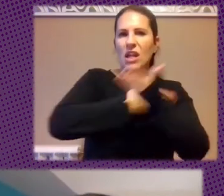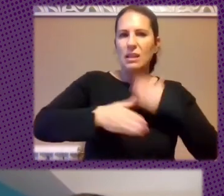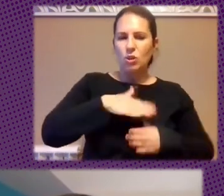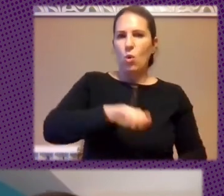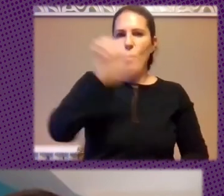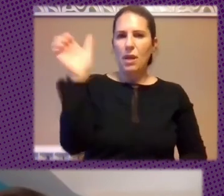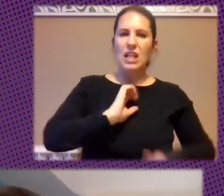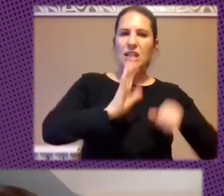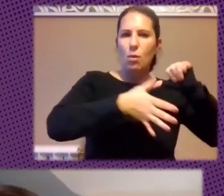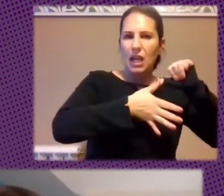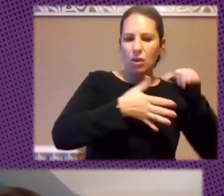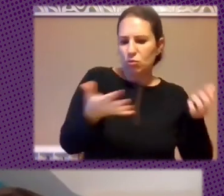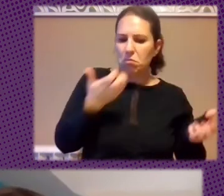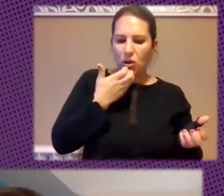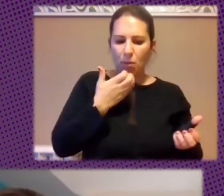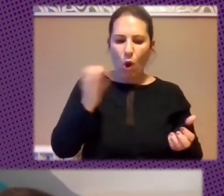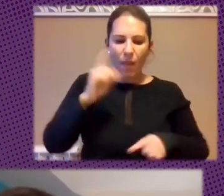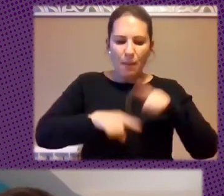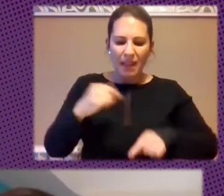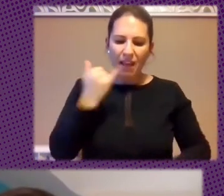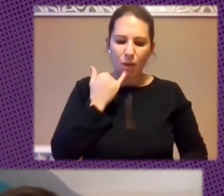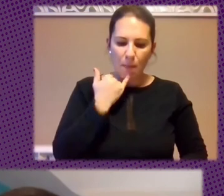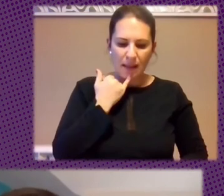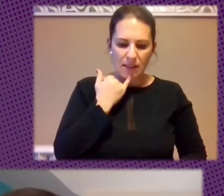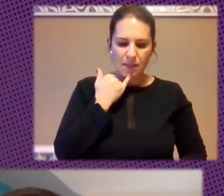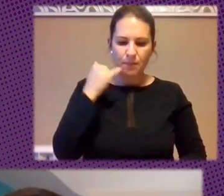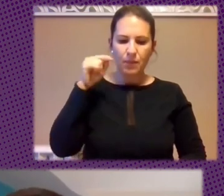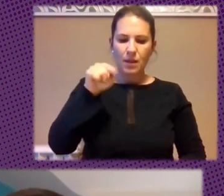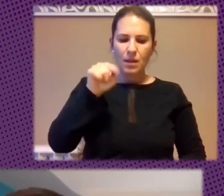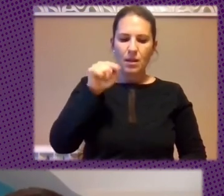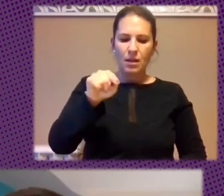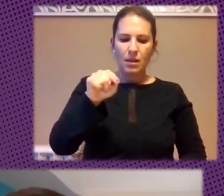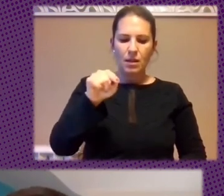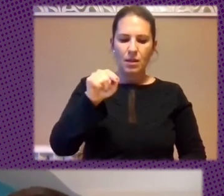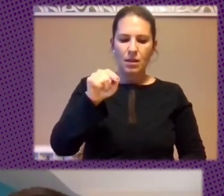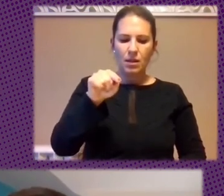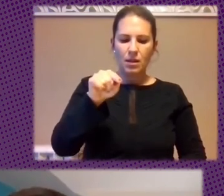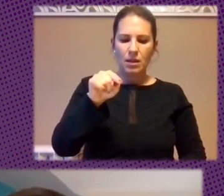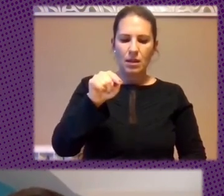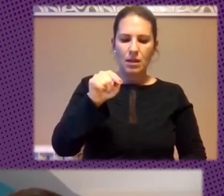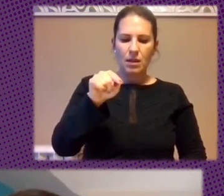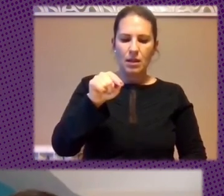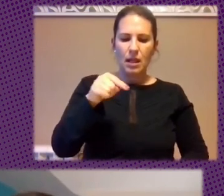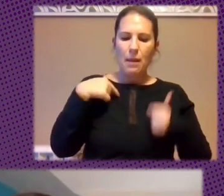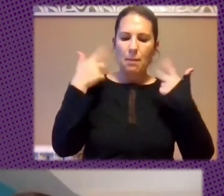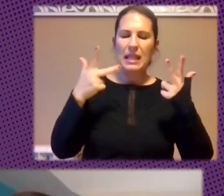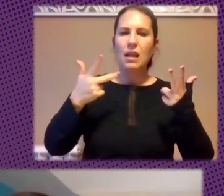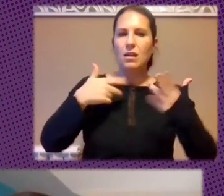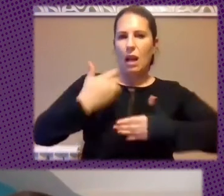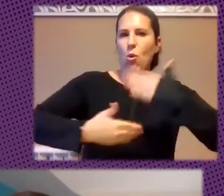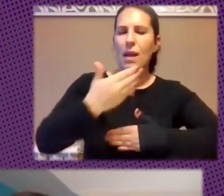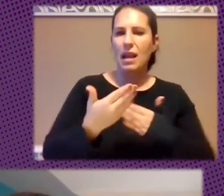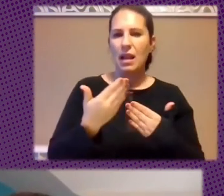Latino Americanos O Por Por Idiomas Aún Que No Que Nos Permitan Remover El Lucro De Esos